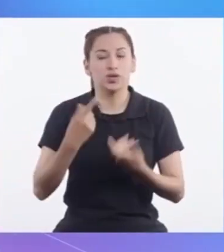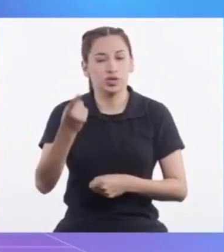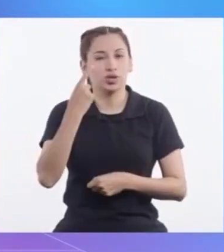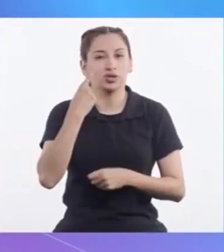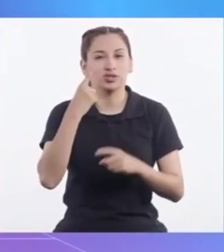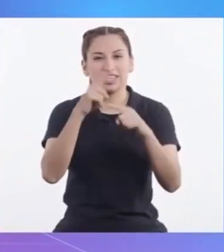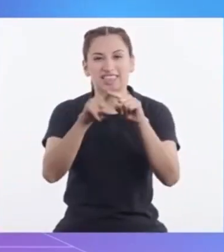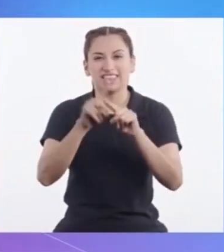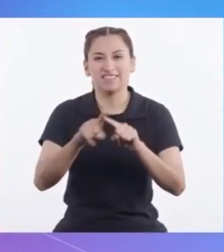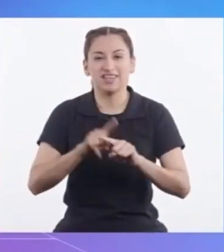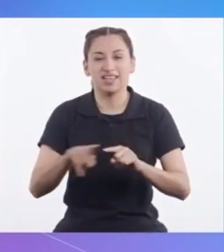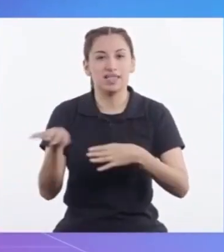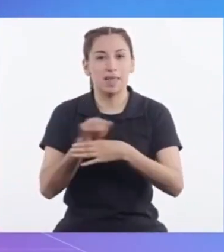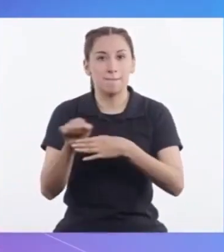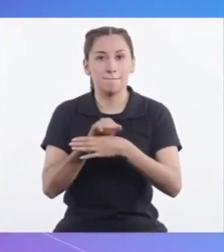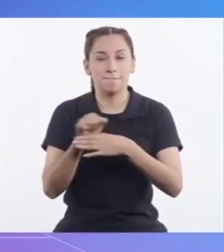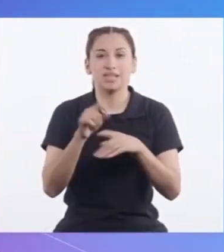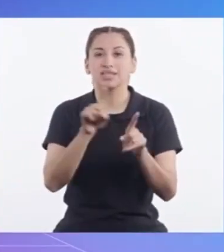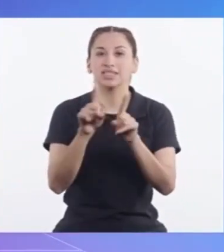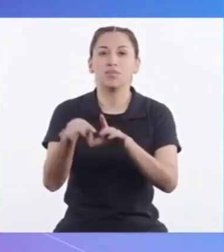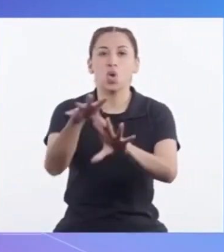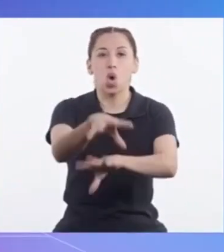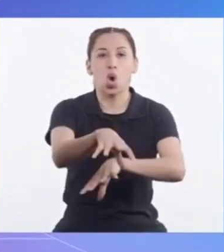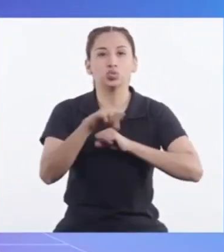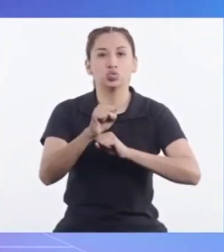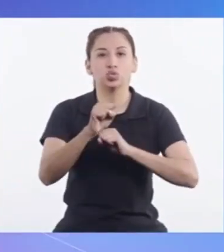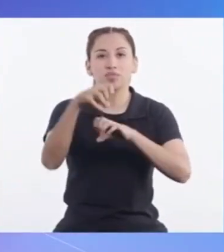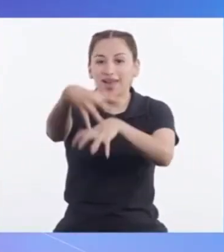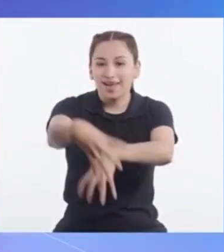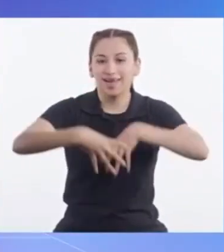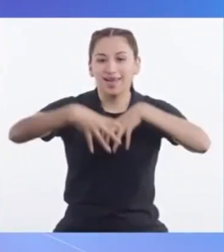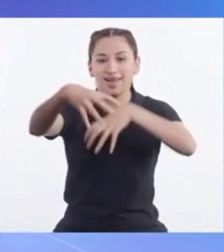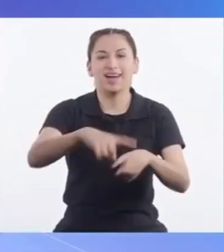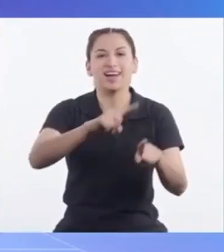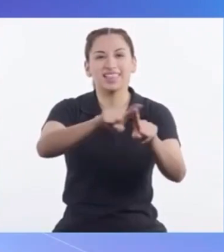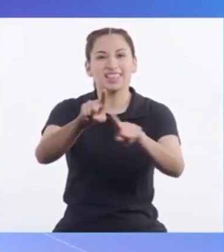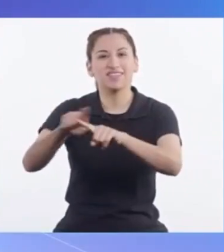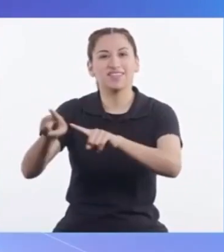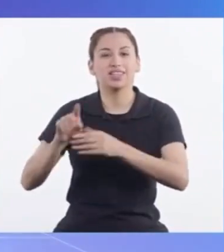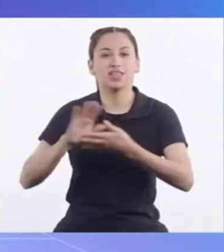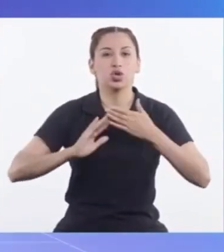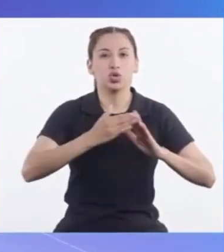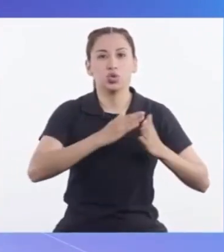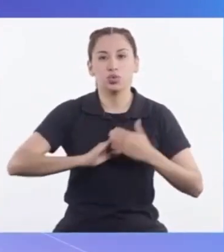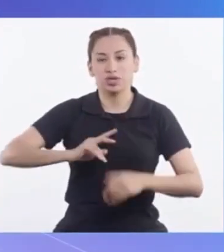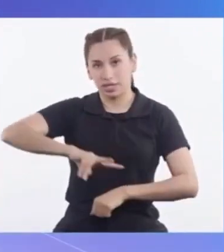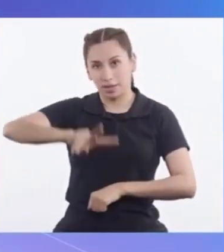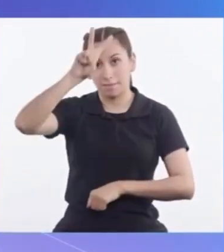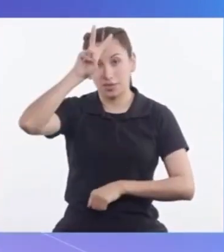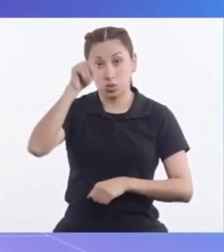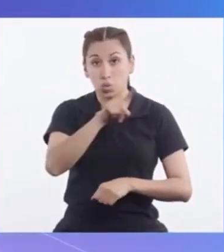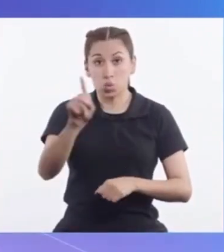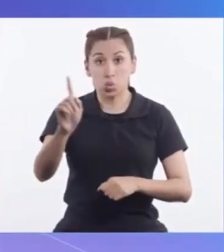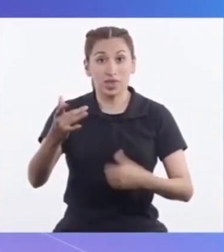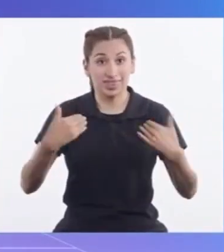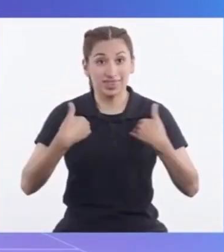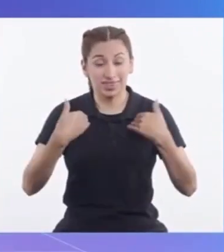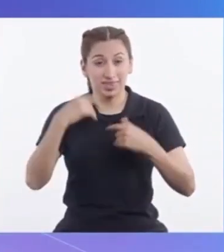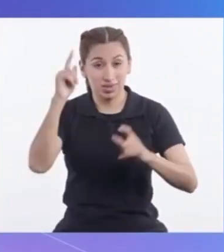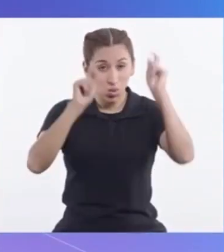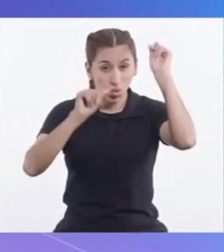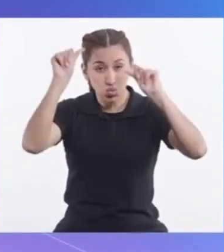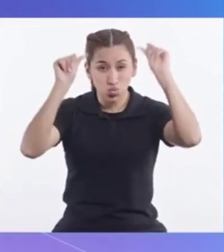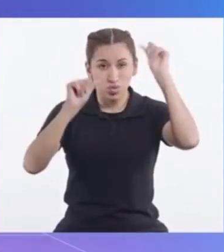reconocer Las distintas prácticas Y costumbres Agrícolas De las distintas Comunidades Del Perú Y si tienen